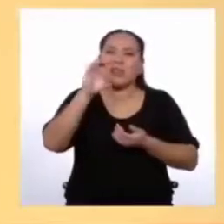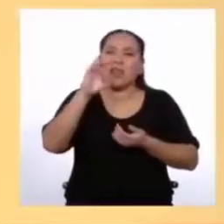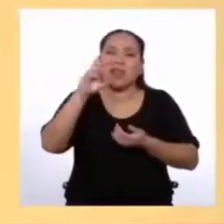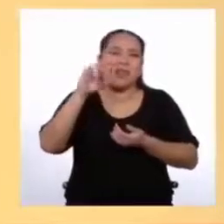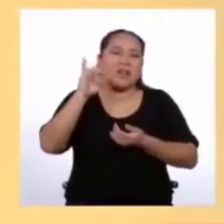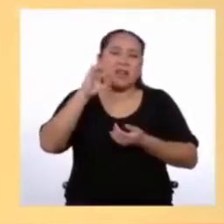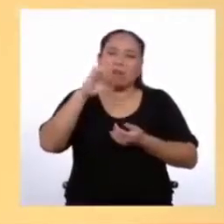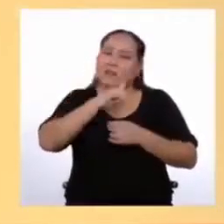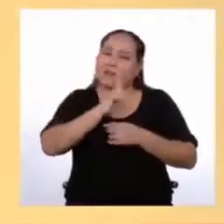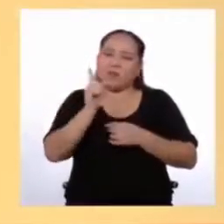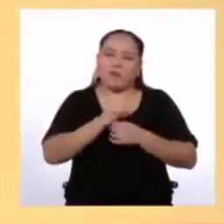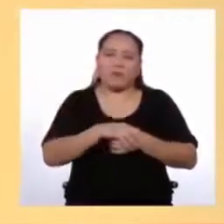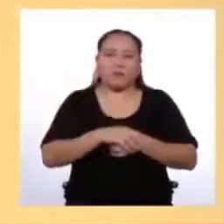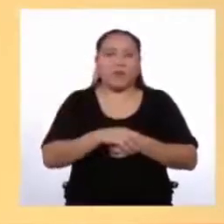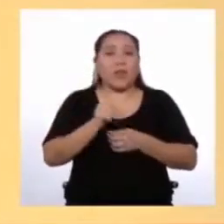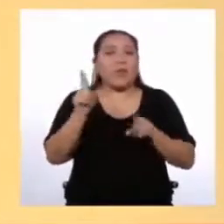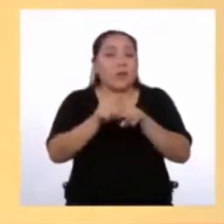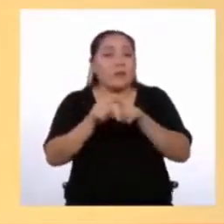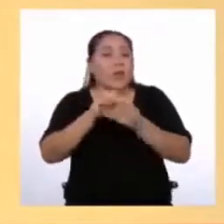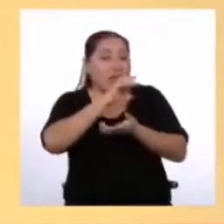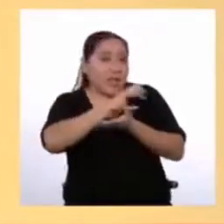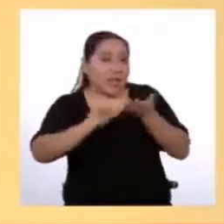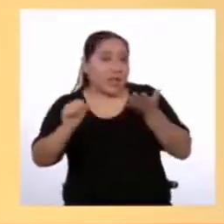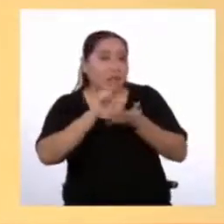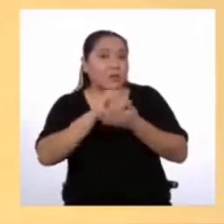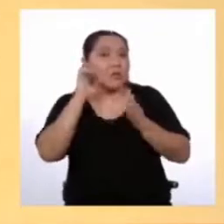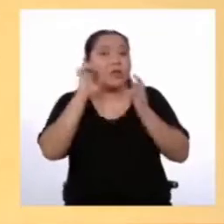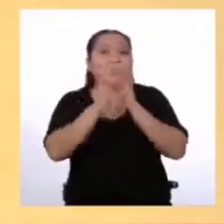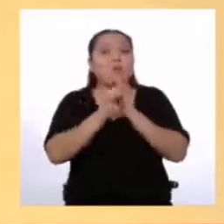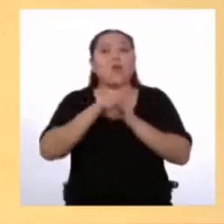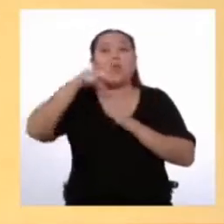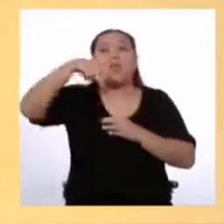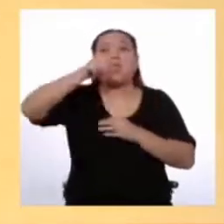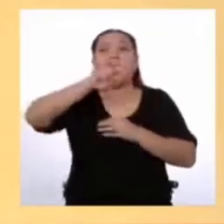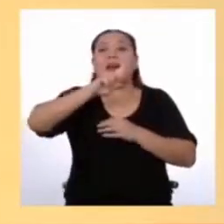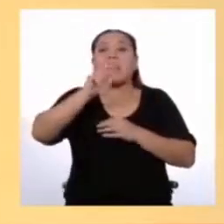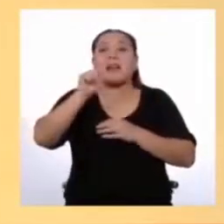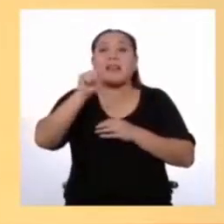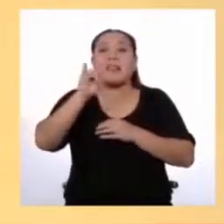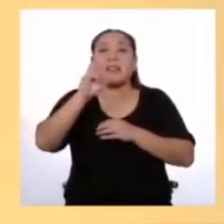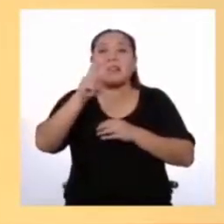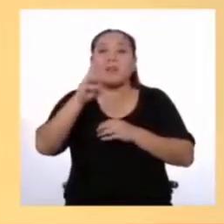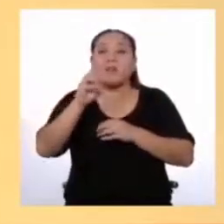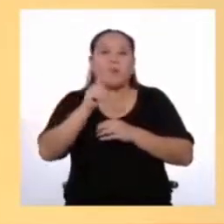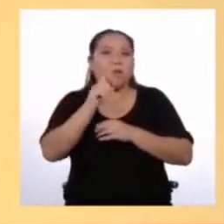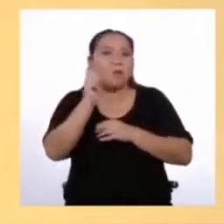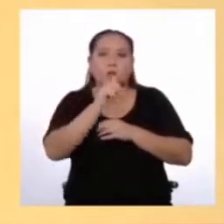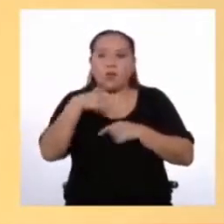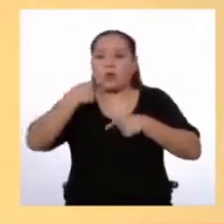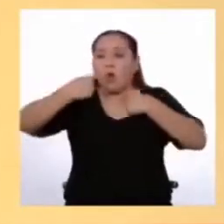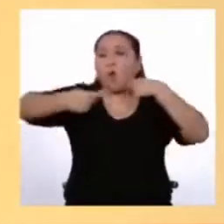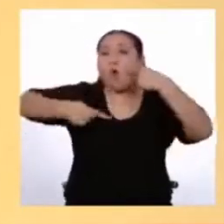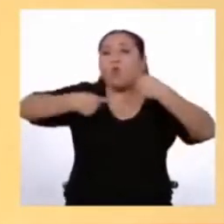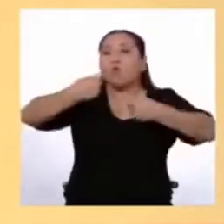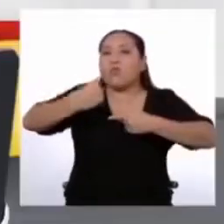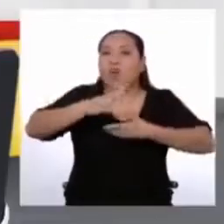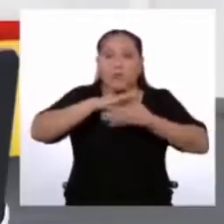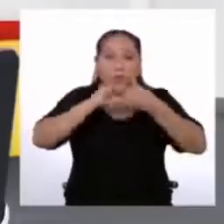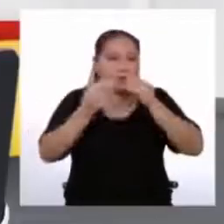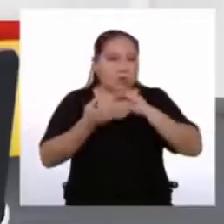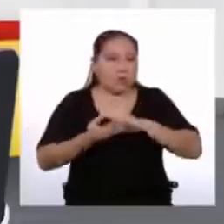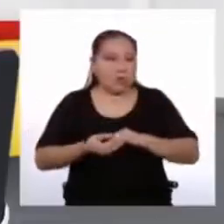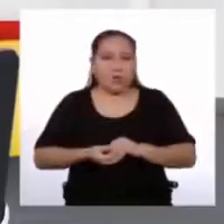También podemos descartar otros tipos como el narrativo Porque no se está narrando o presentando hechos